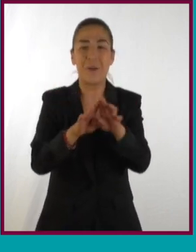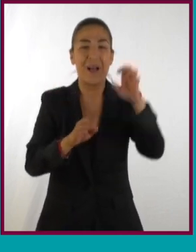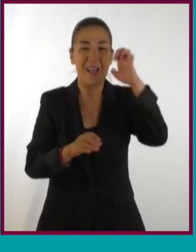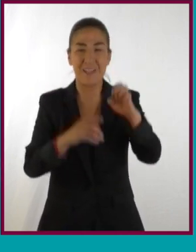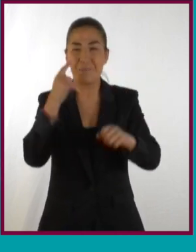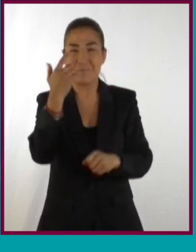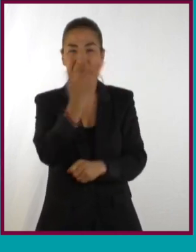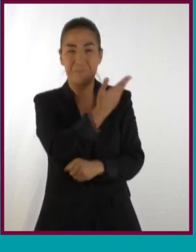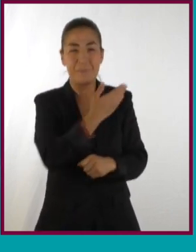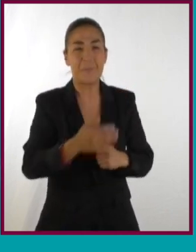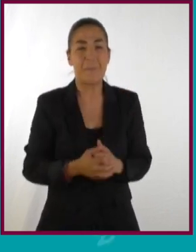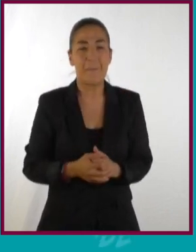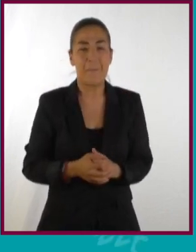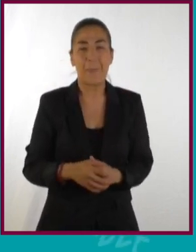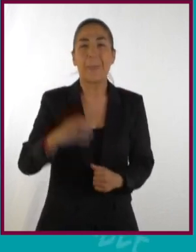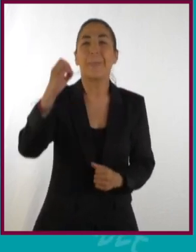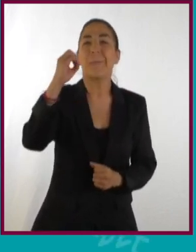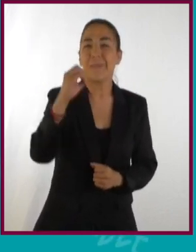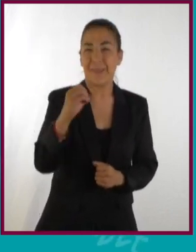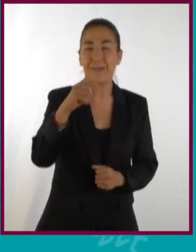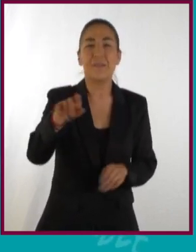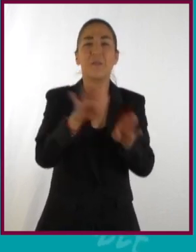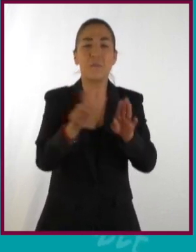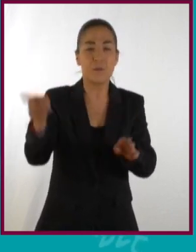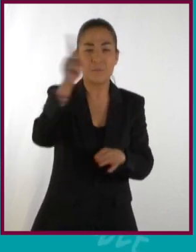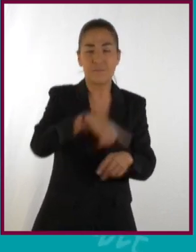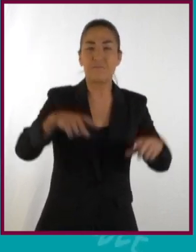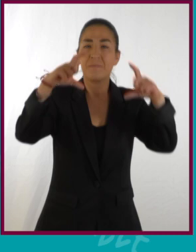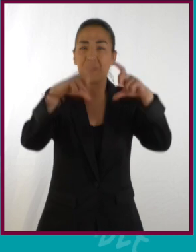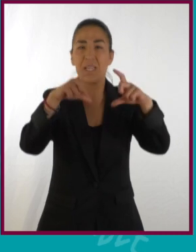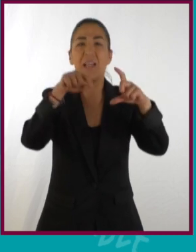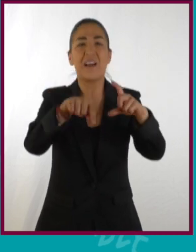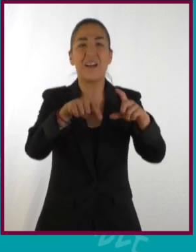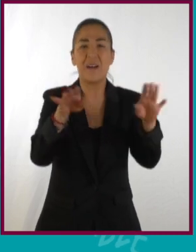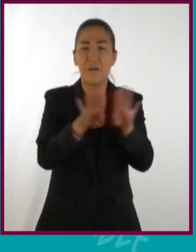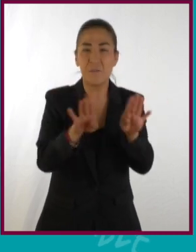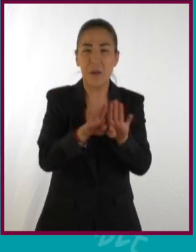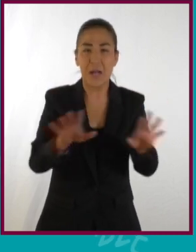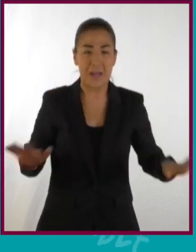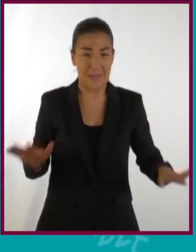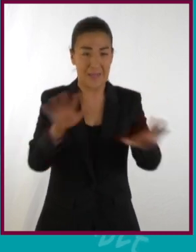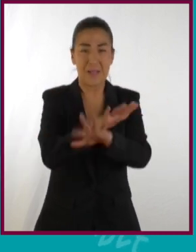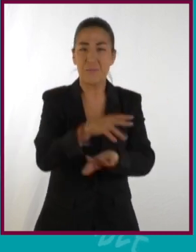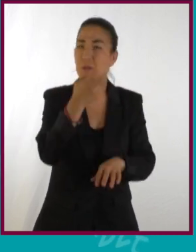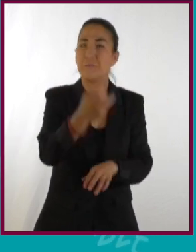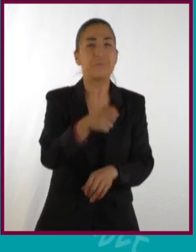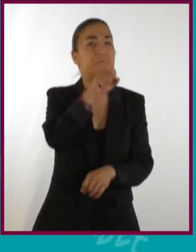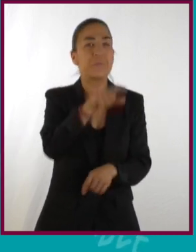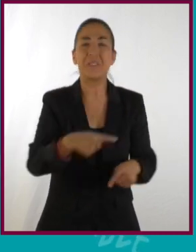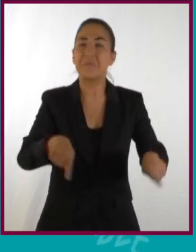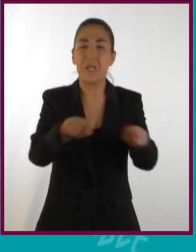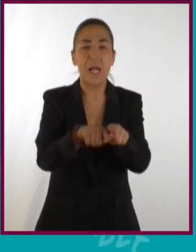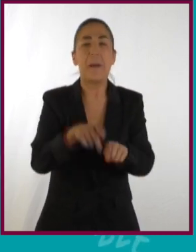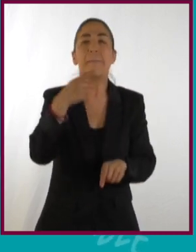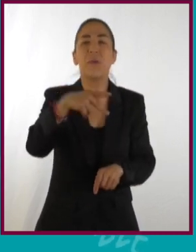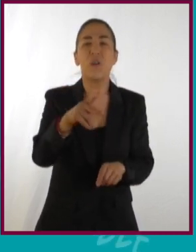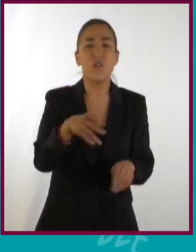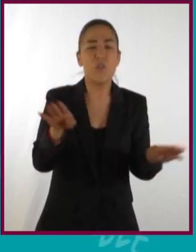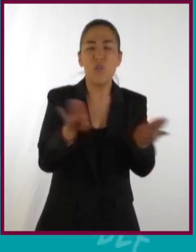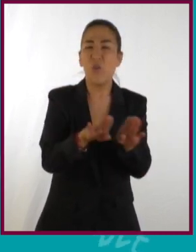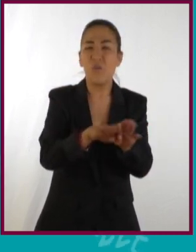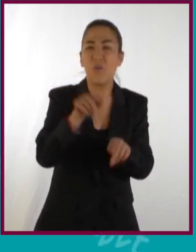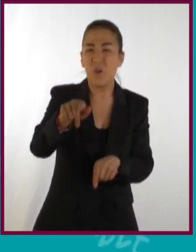y sabemos que la excentricidad de una circunferencia es cero. Pues la circunferencia no difiere en nada a la